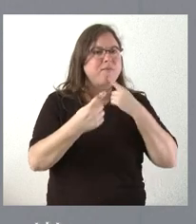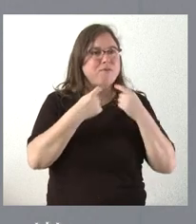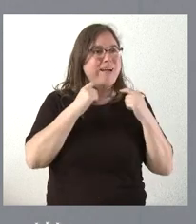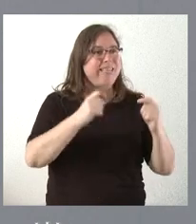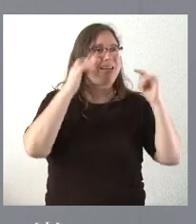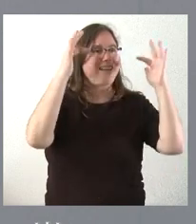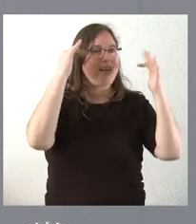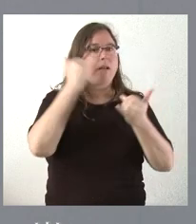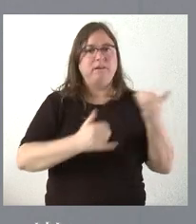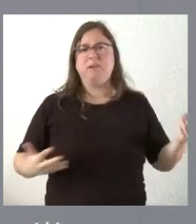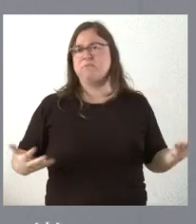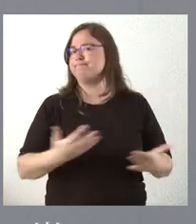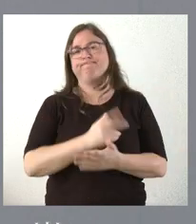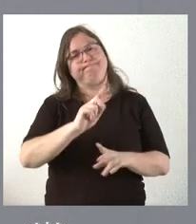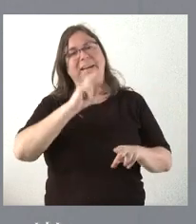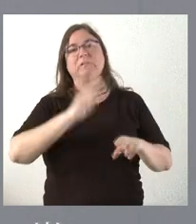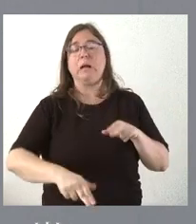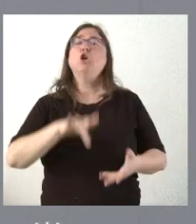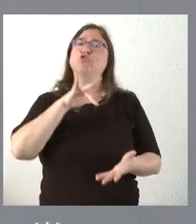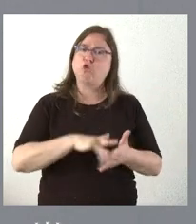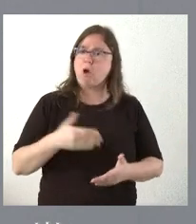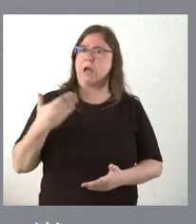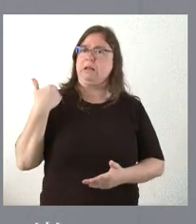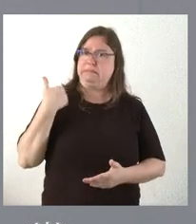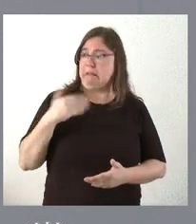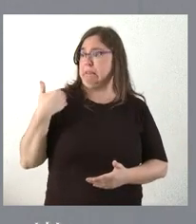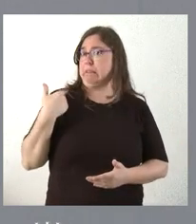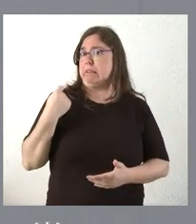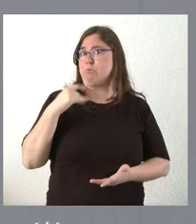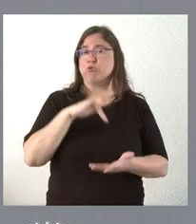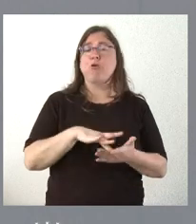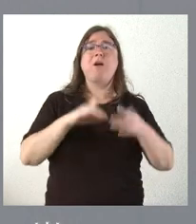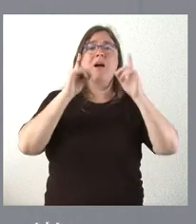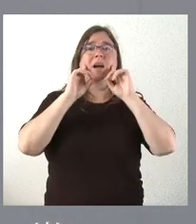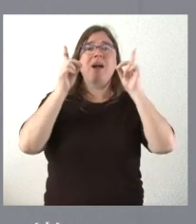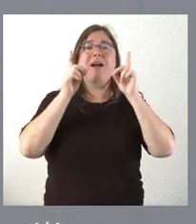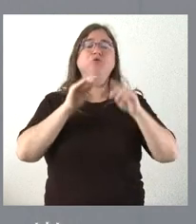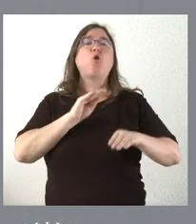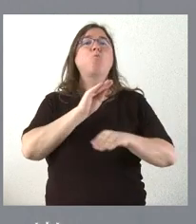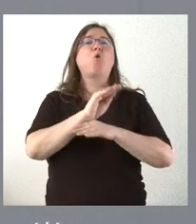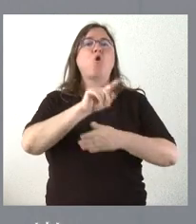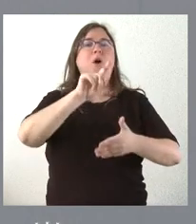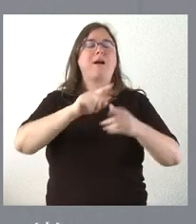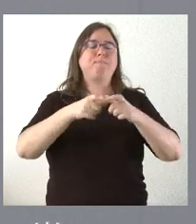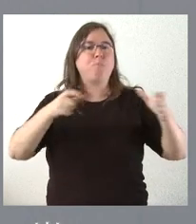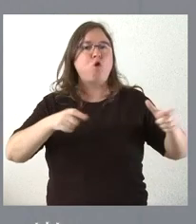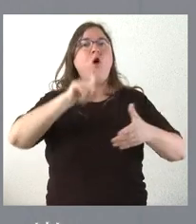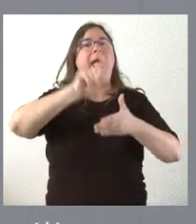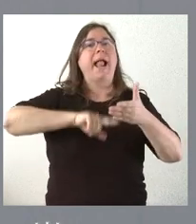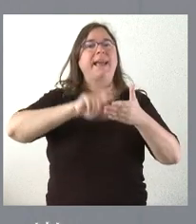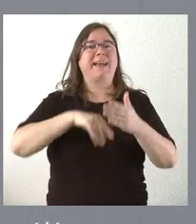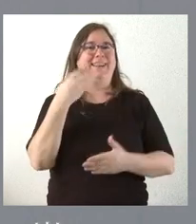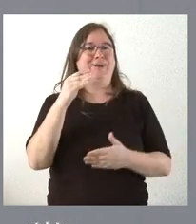de acceso a la vivienda. Lo hemos vivido muy recientemente con el caso del bono alquiler joven, donde se crearon algunas